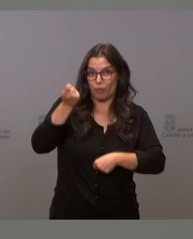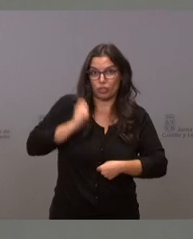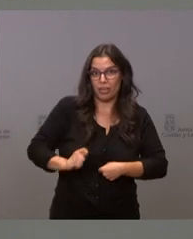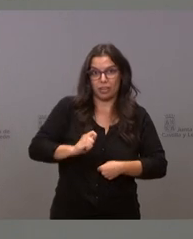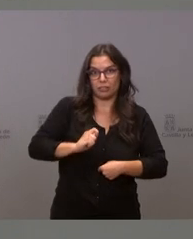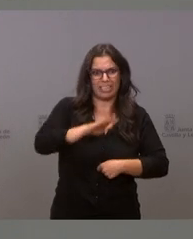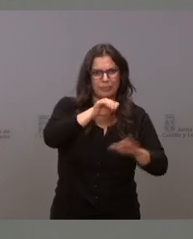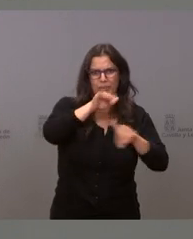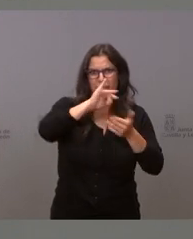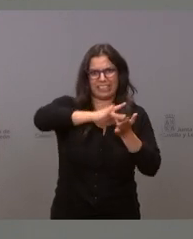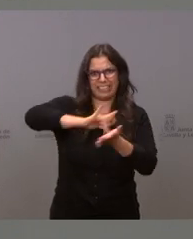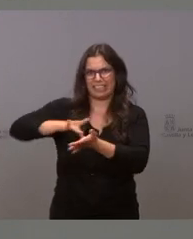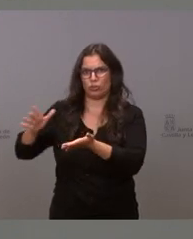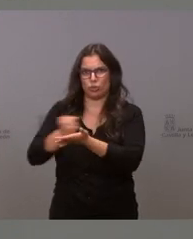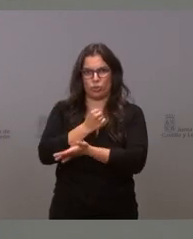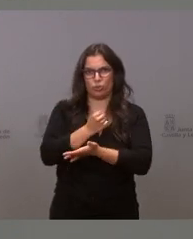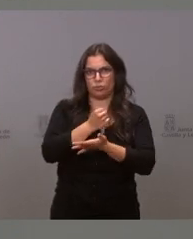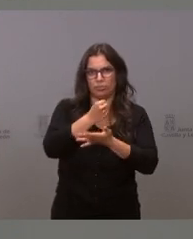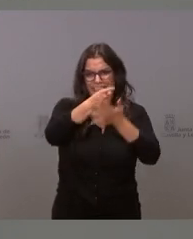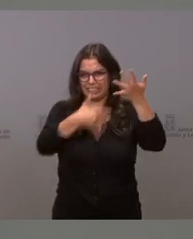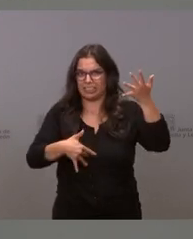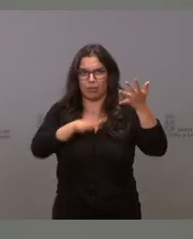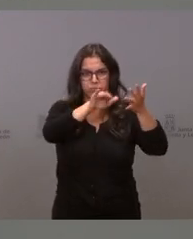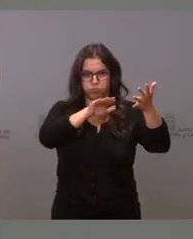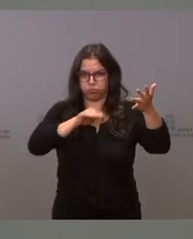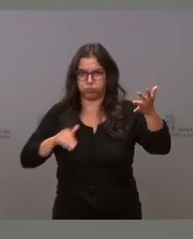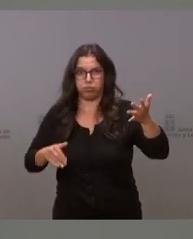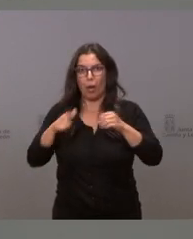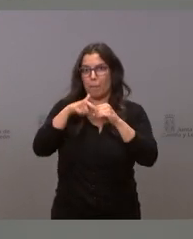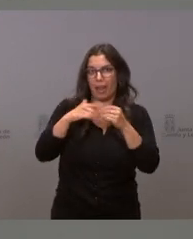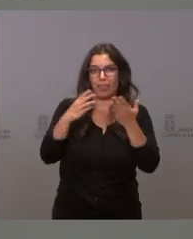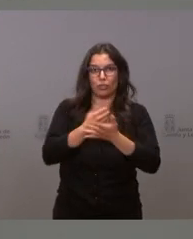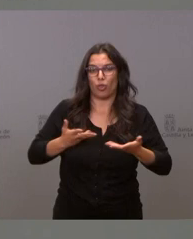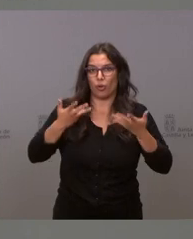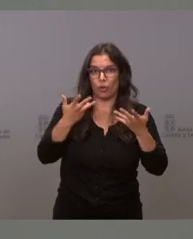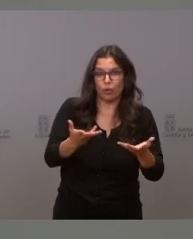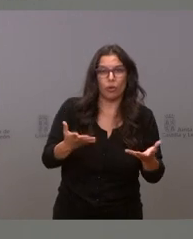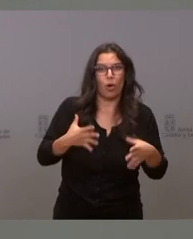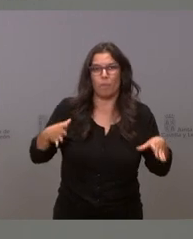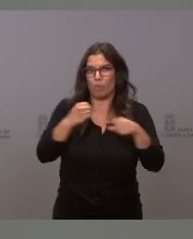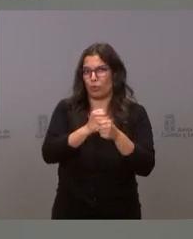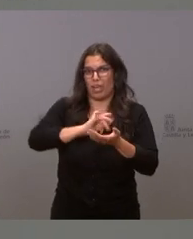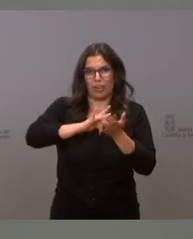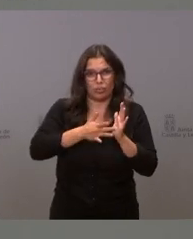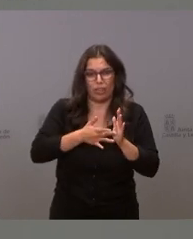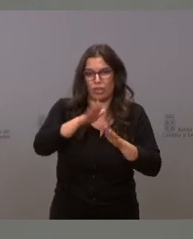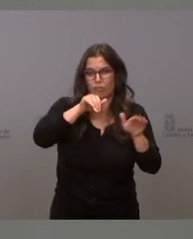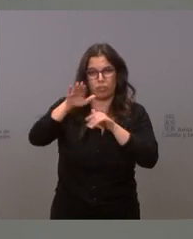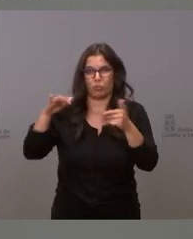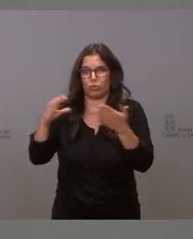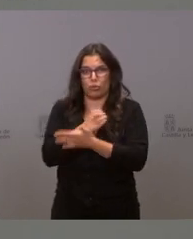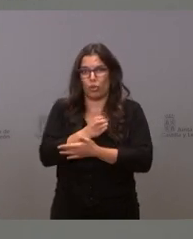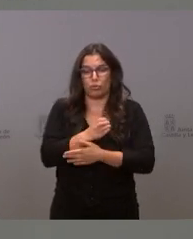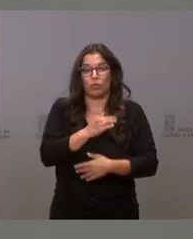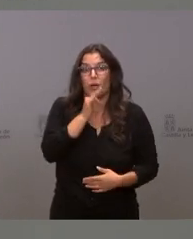bolsas hemos convocado todas las plazas que teníamos hemos agotado todas las bolsas y yo no podemos